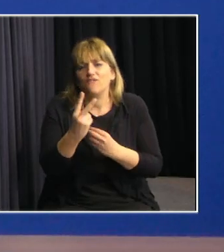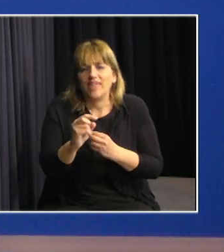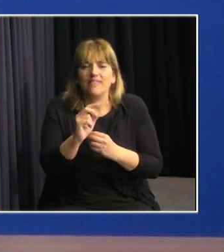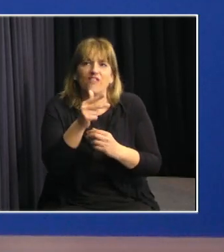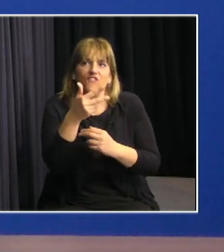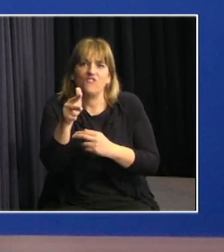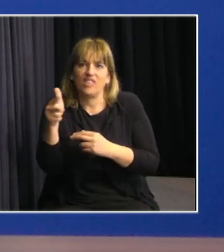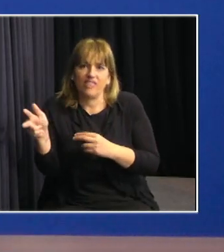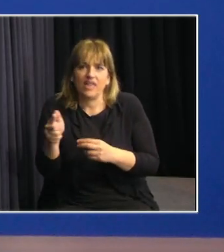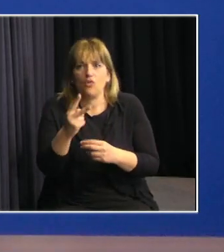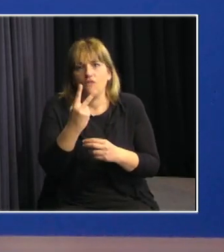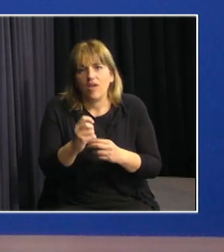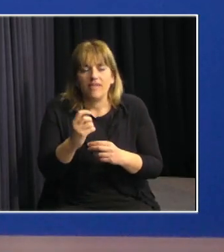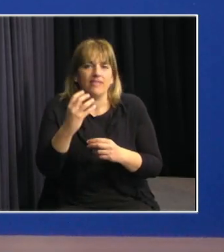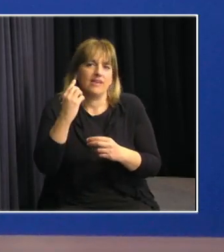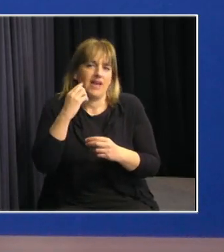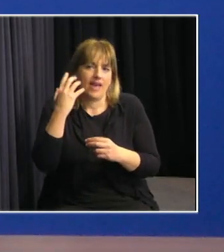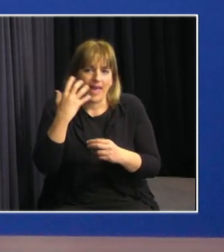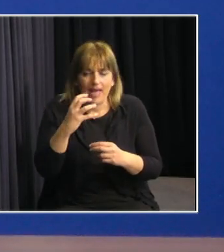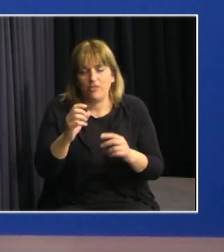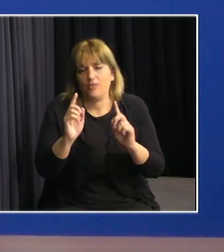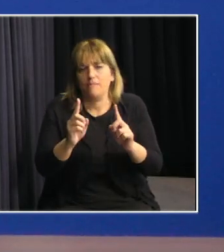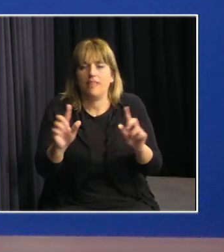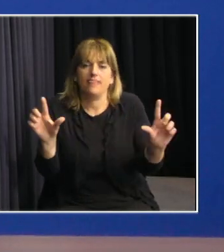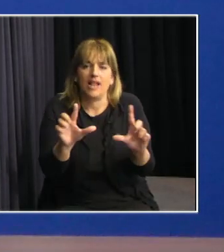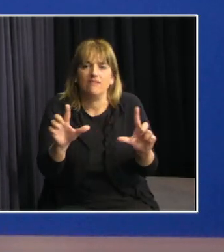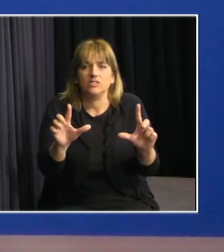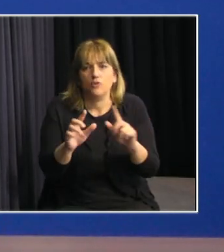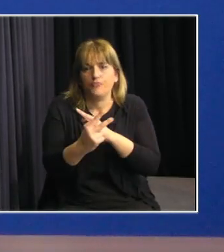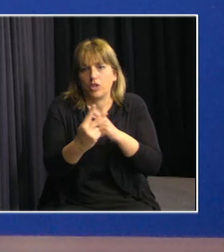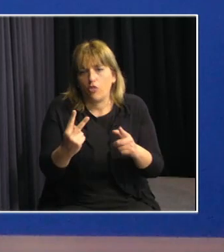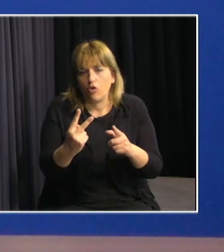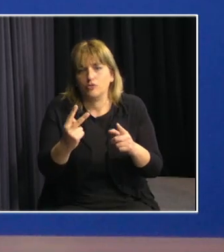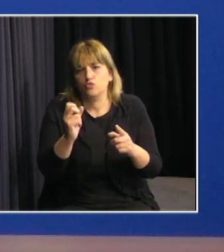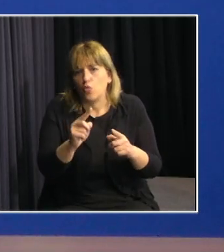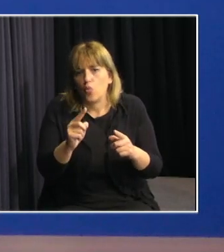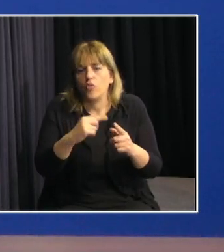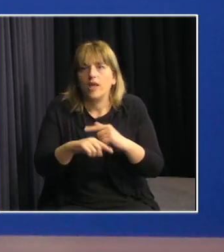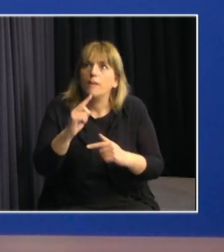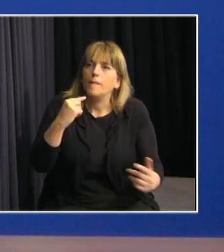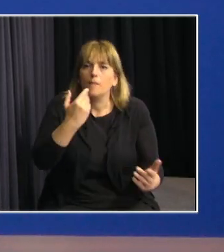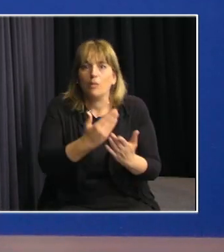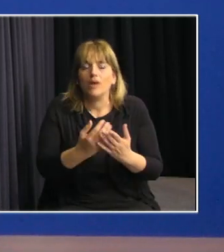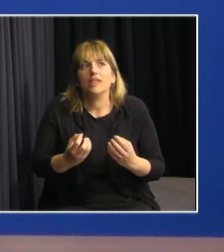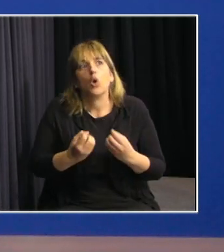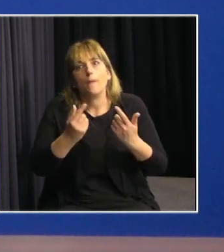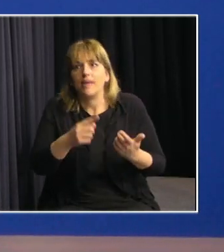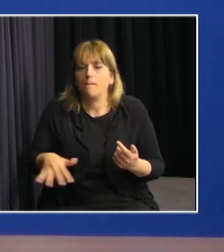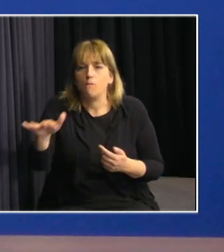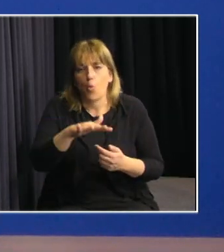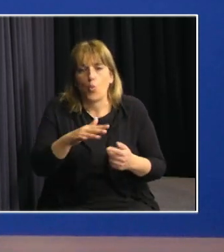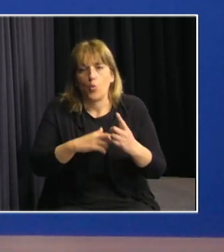y 20 piezas radiales que constituye uno de los dos componentes del proyecto Bien Público Regional